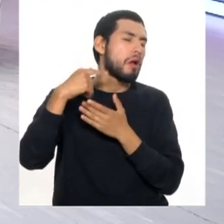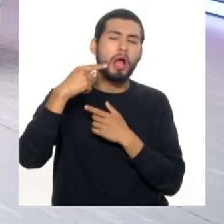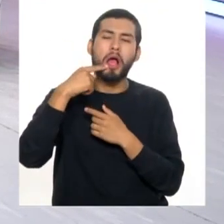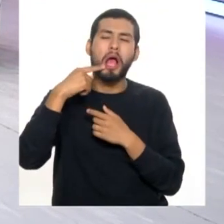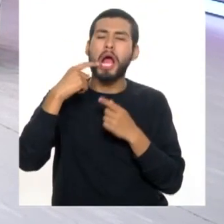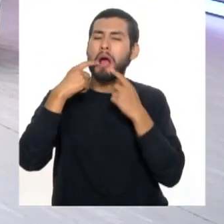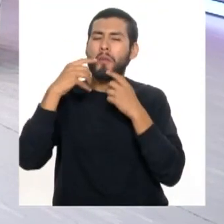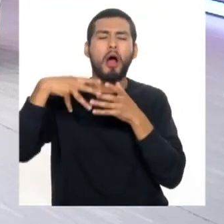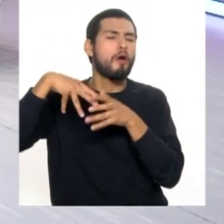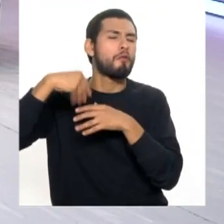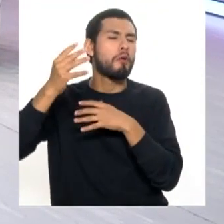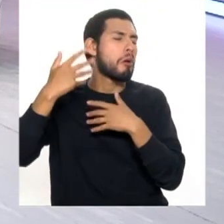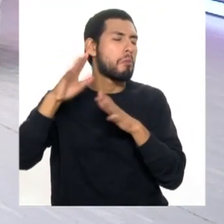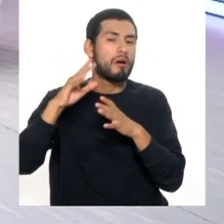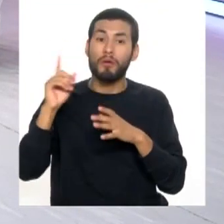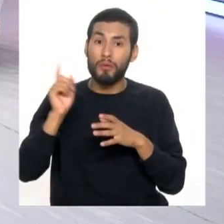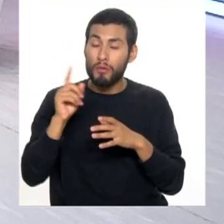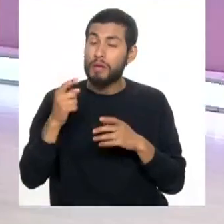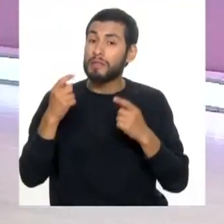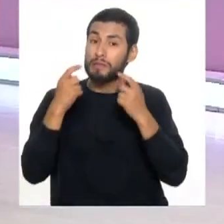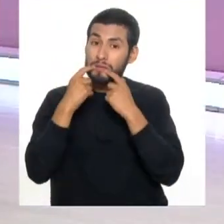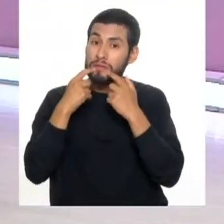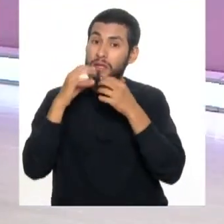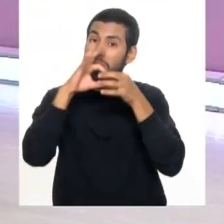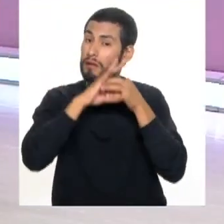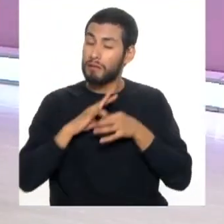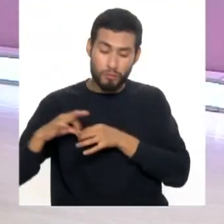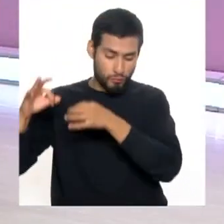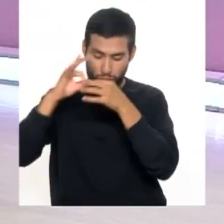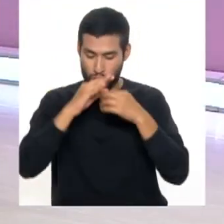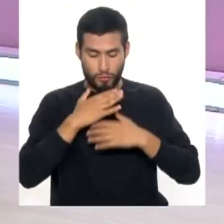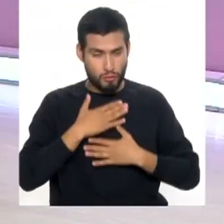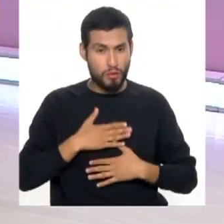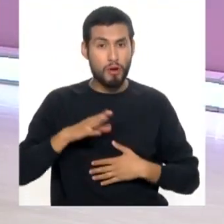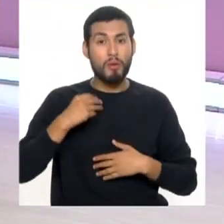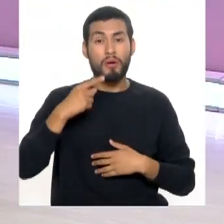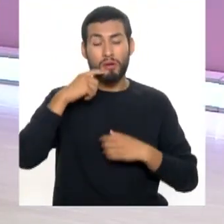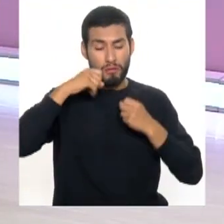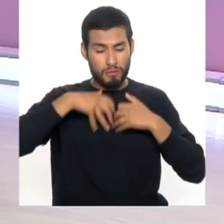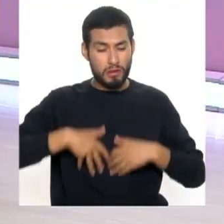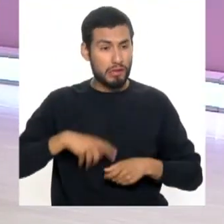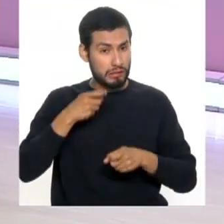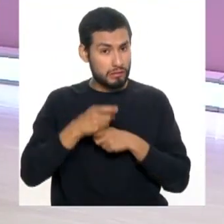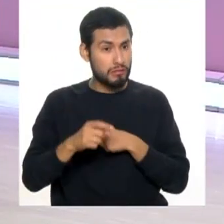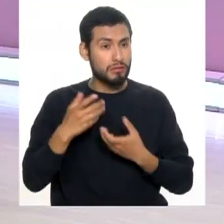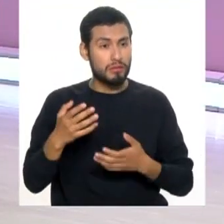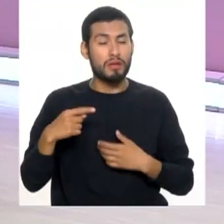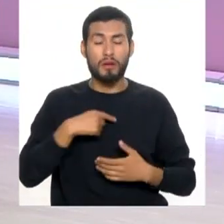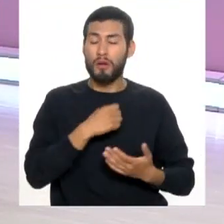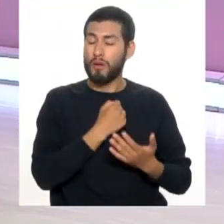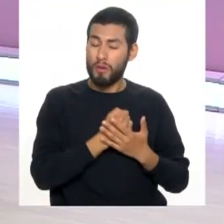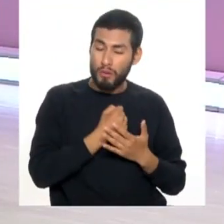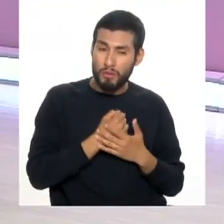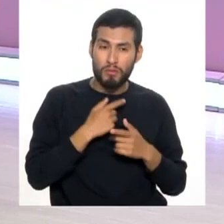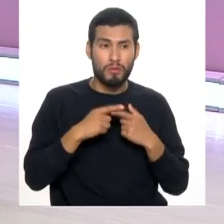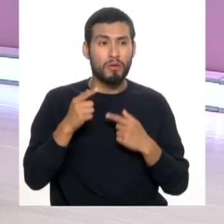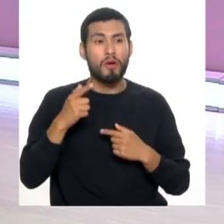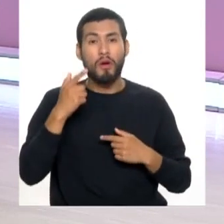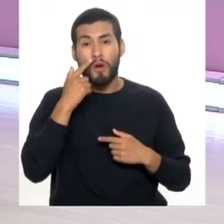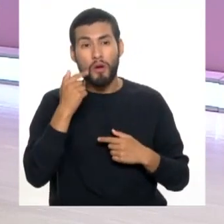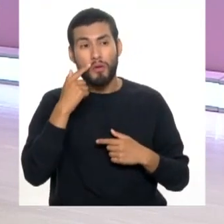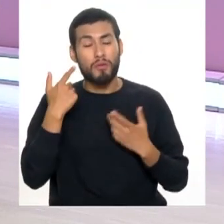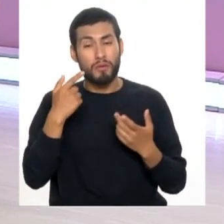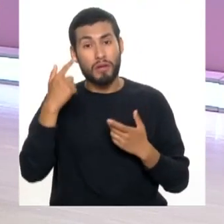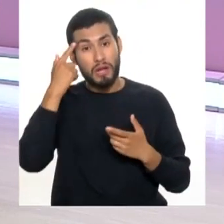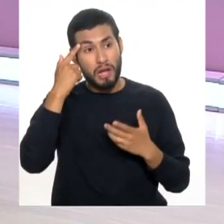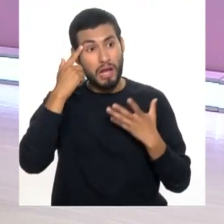necesitamos tener una buena salud oral para que órganos a distancia no se vean afectados. La enfermedad cardiovascular, esto de los hombres que están tan